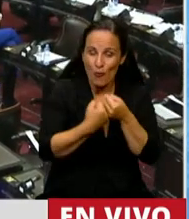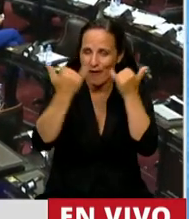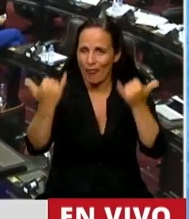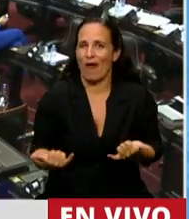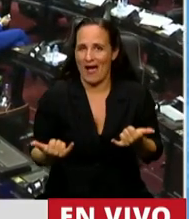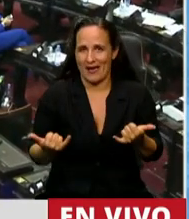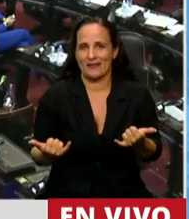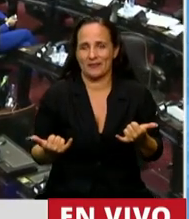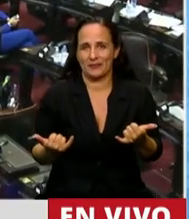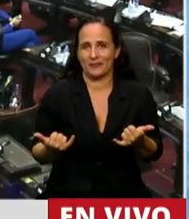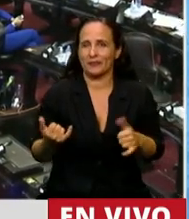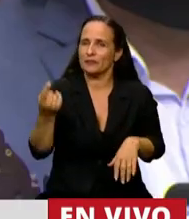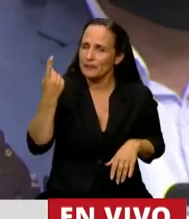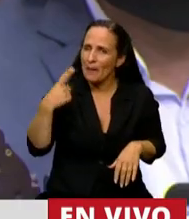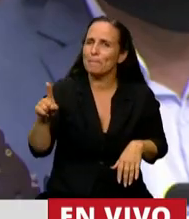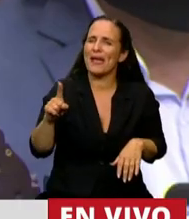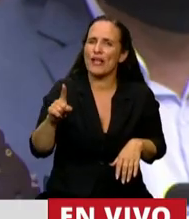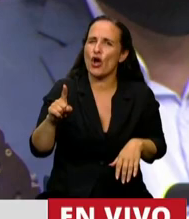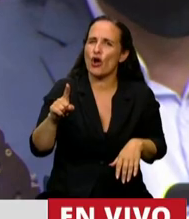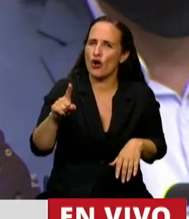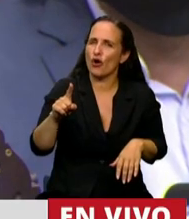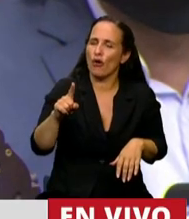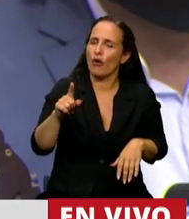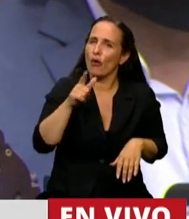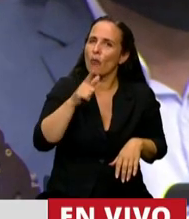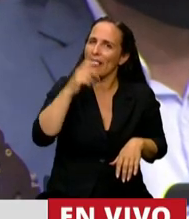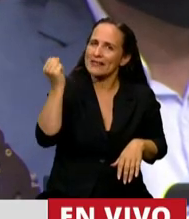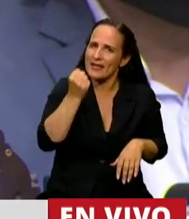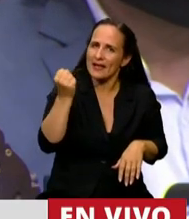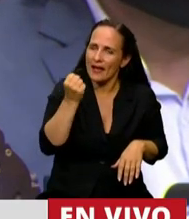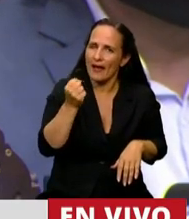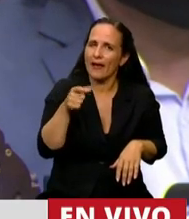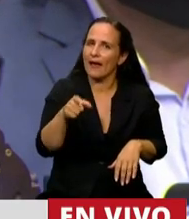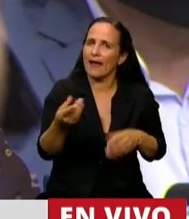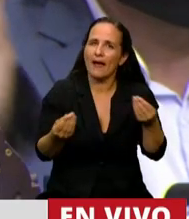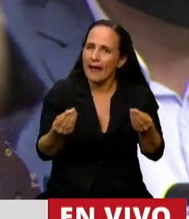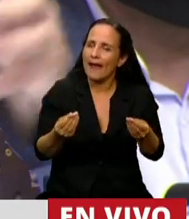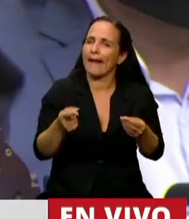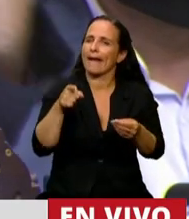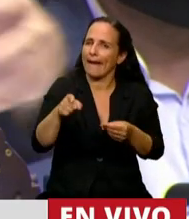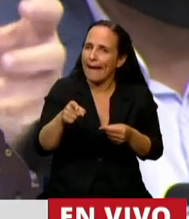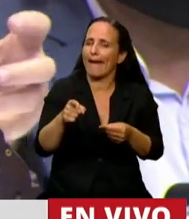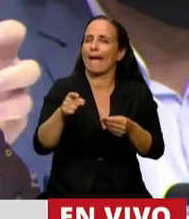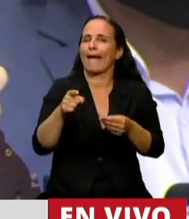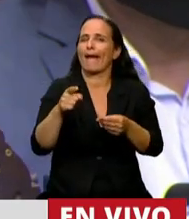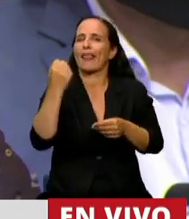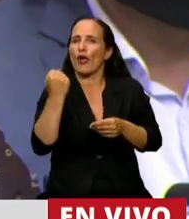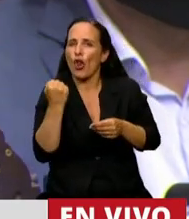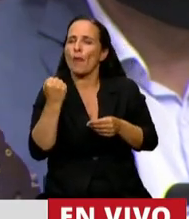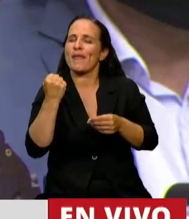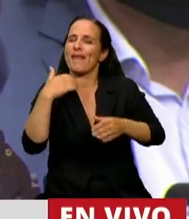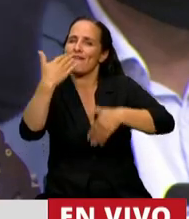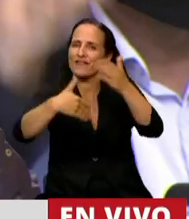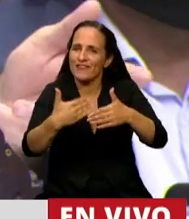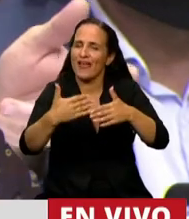creo que es necesario que cada uno de nosotros tenga la mirada, no solamente del desarrollo y de la actividad económica, sino